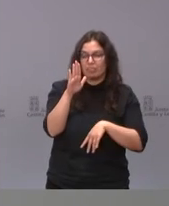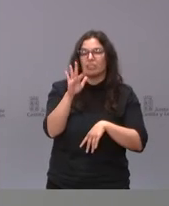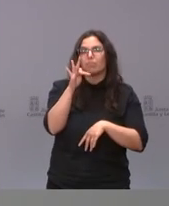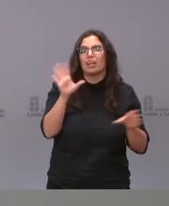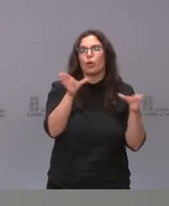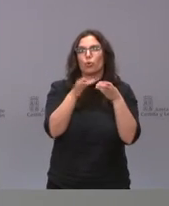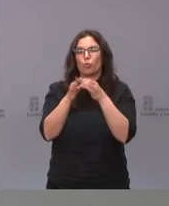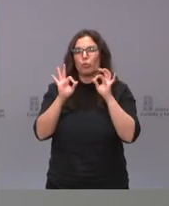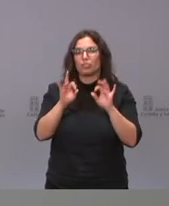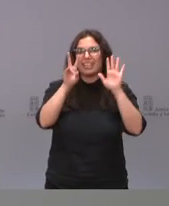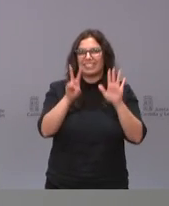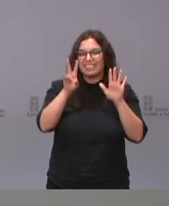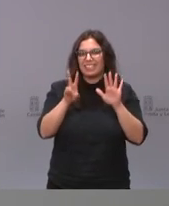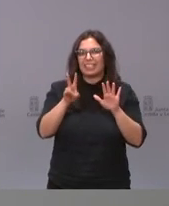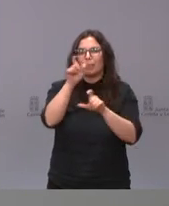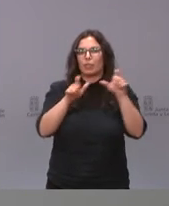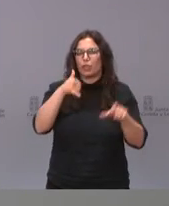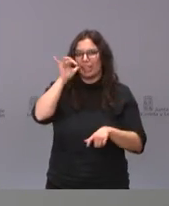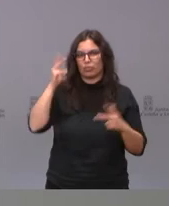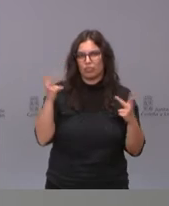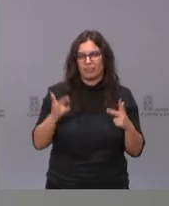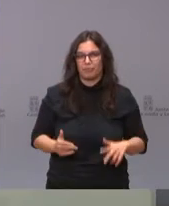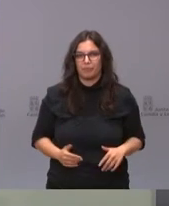7 de personas de muy alto riesgo